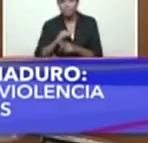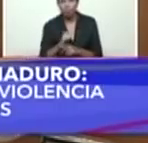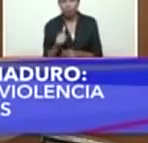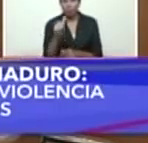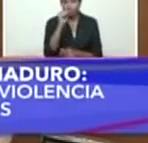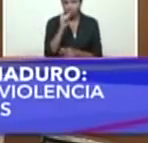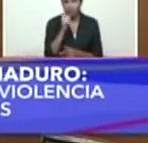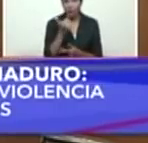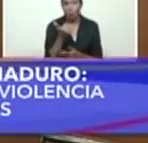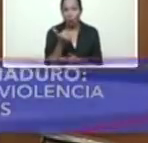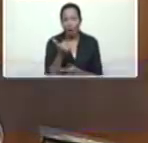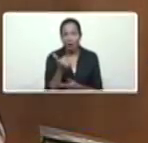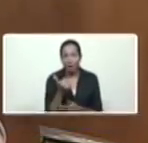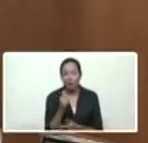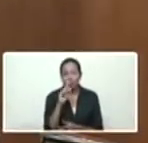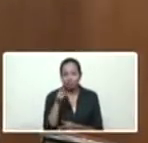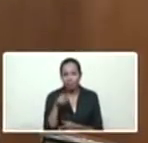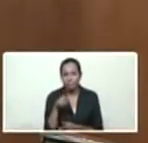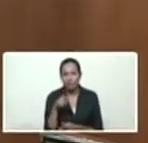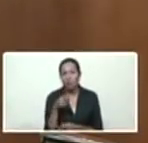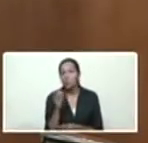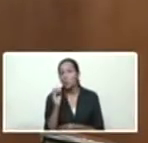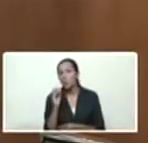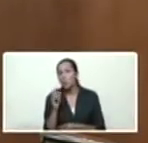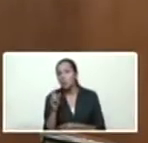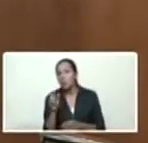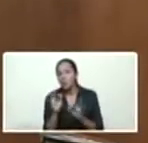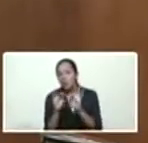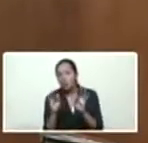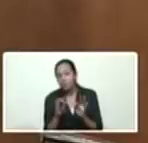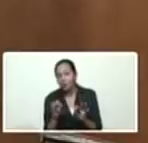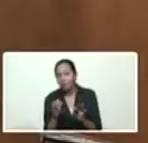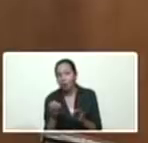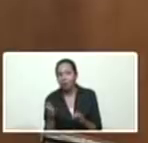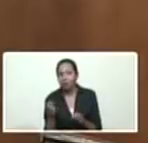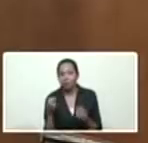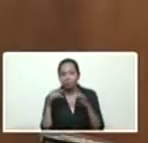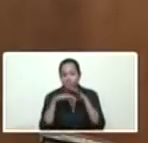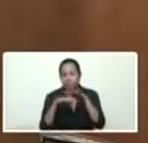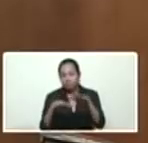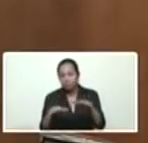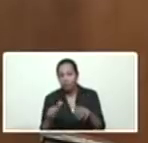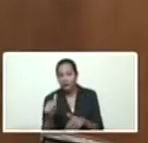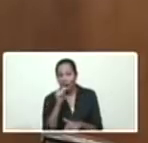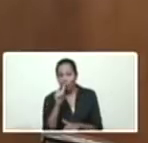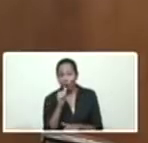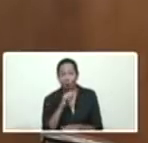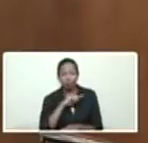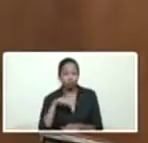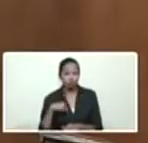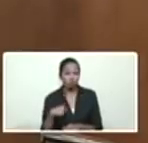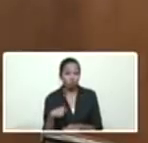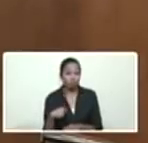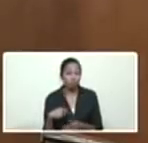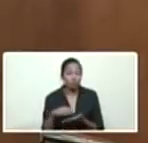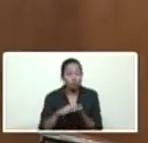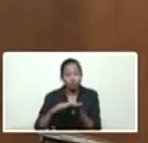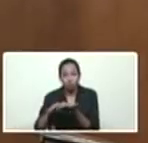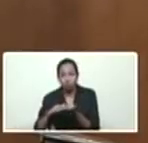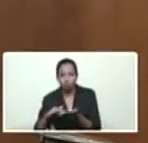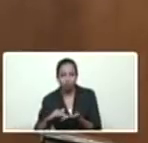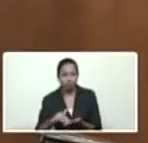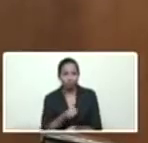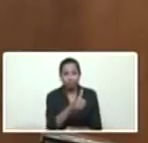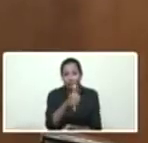rebombeo, y transmisión, o traslado de agua, bueno, que hemos tenido que reparar. Y ellos lo saben.